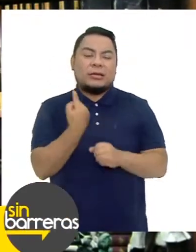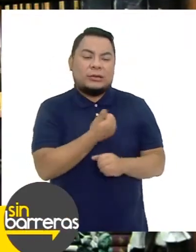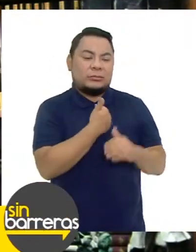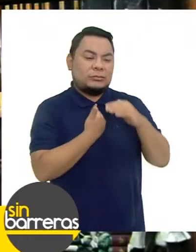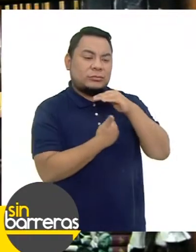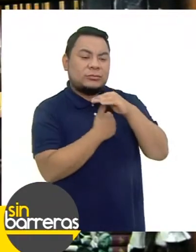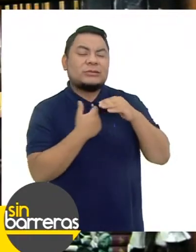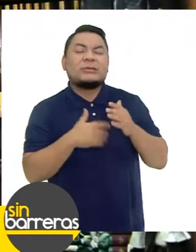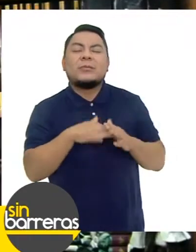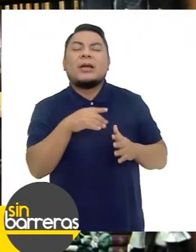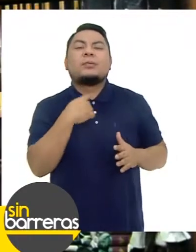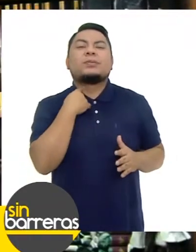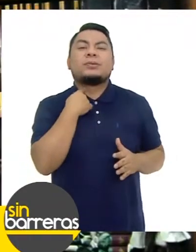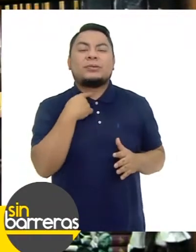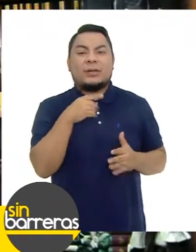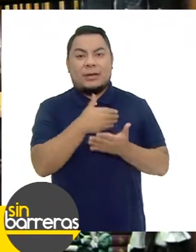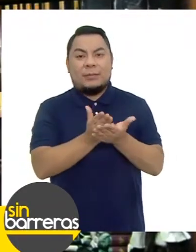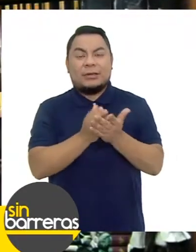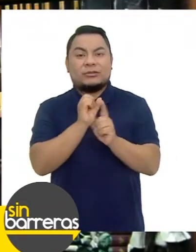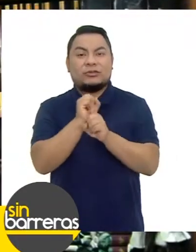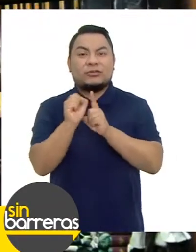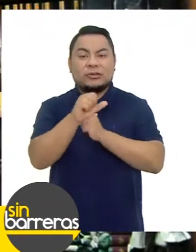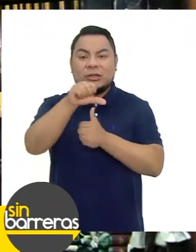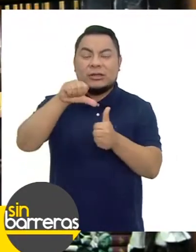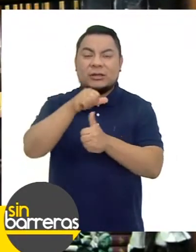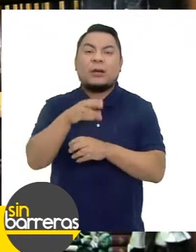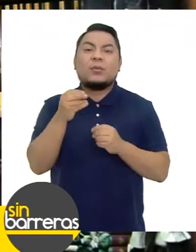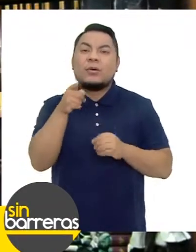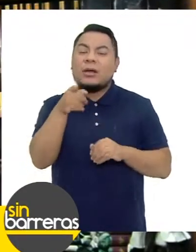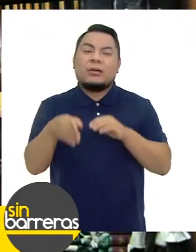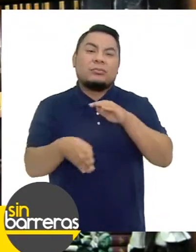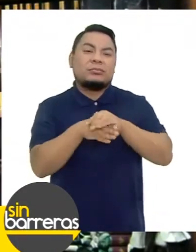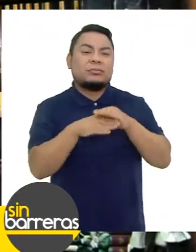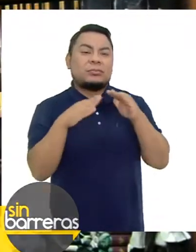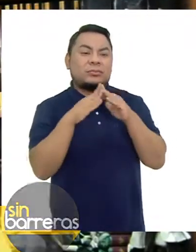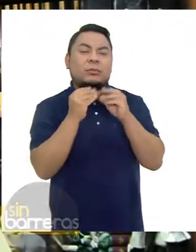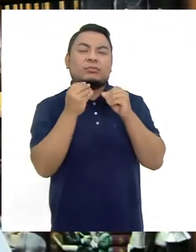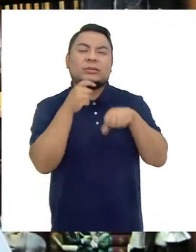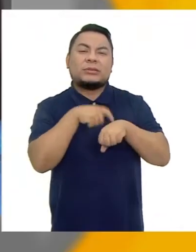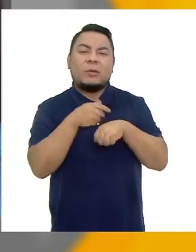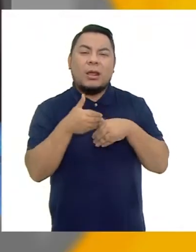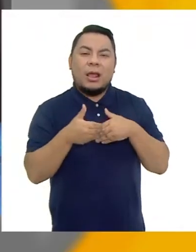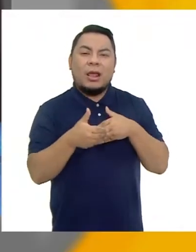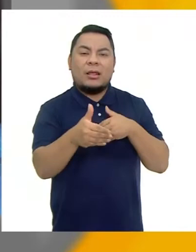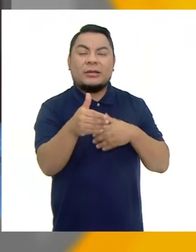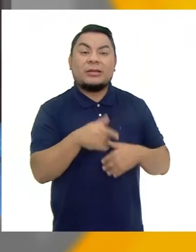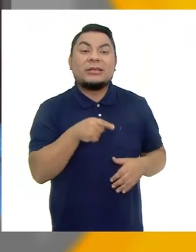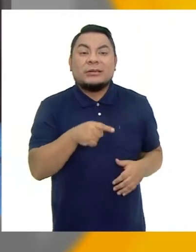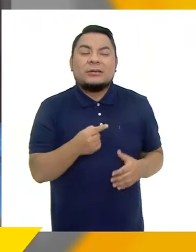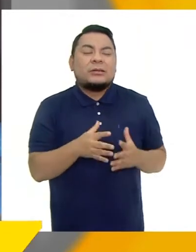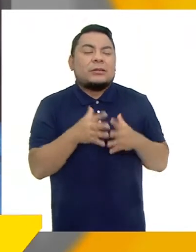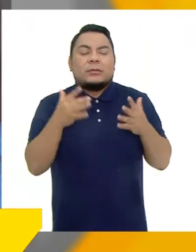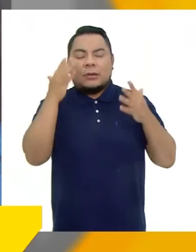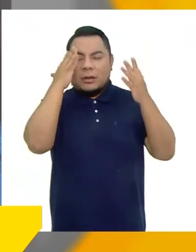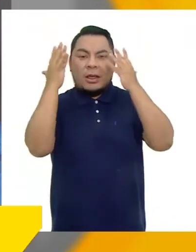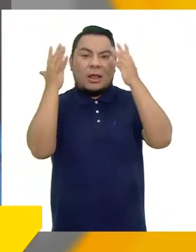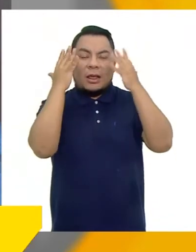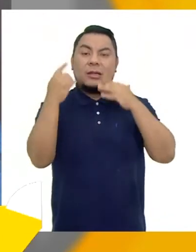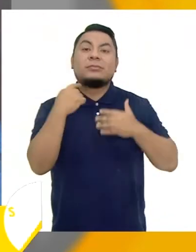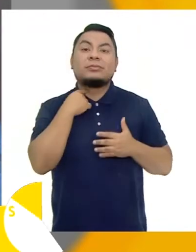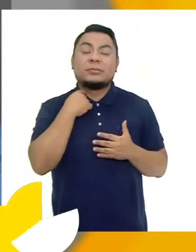afectado En la parte social Porque han quedado Prácticamente confinados A sus domicilios Durante mucho tiempo De ahí afectó Lo